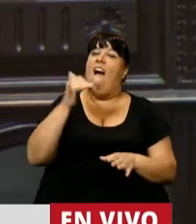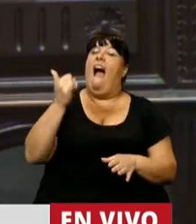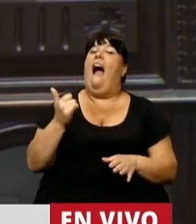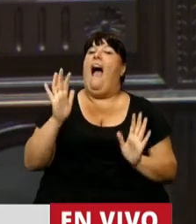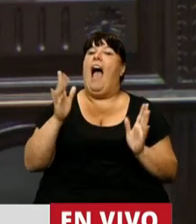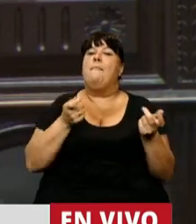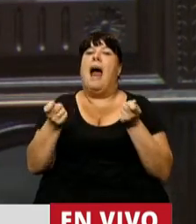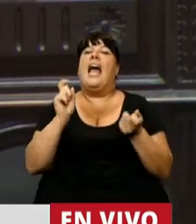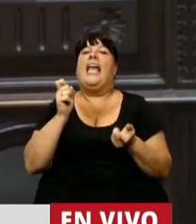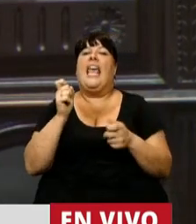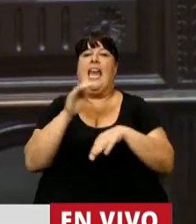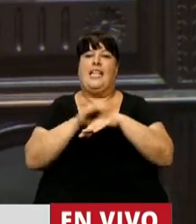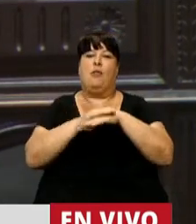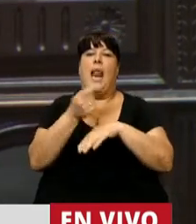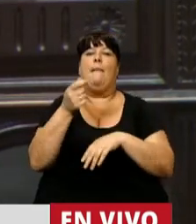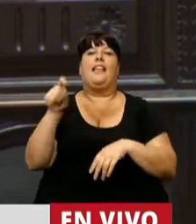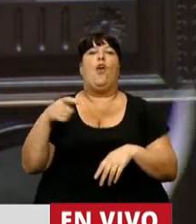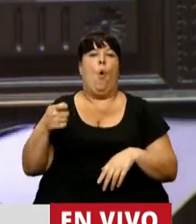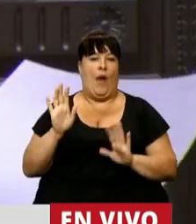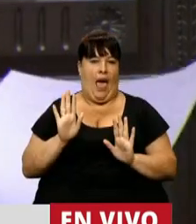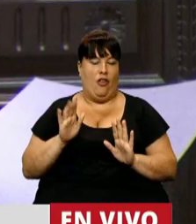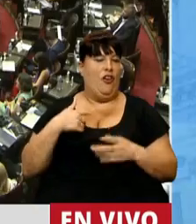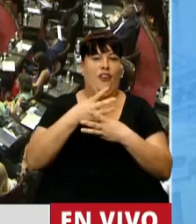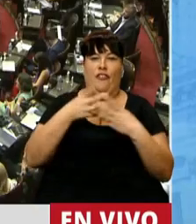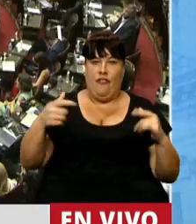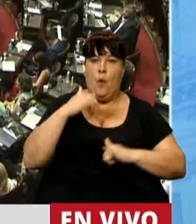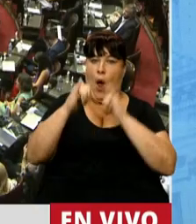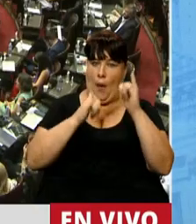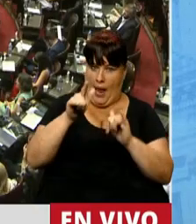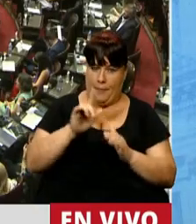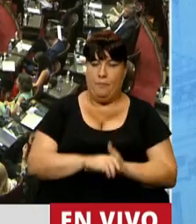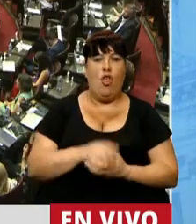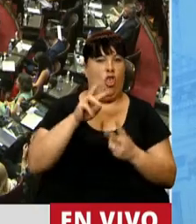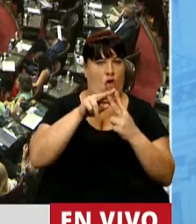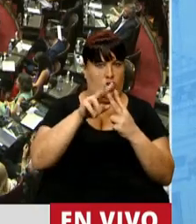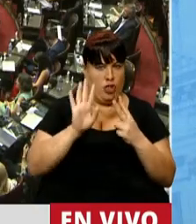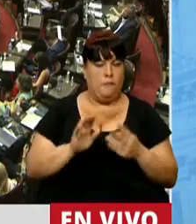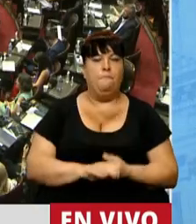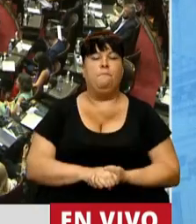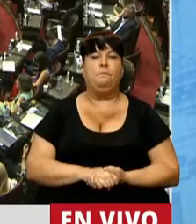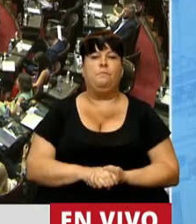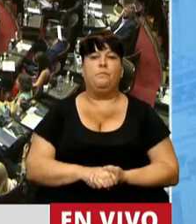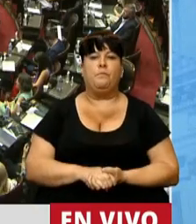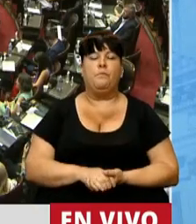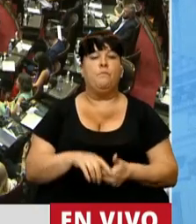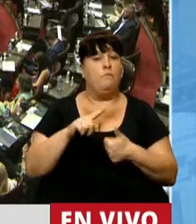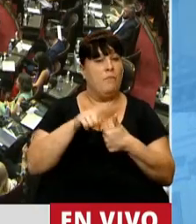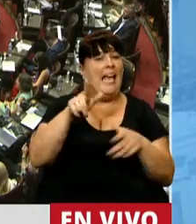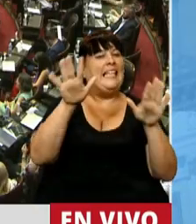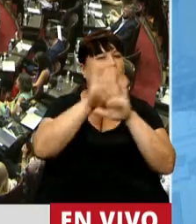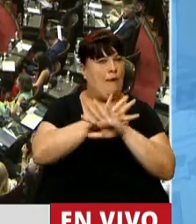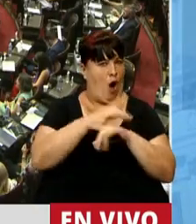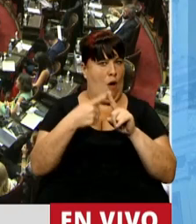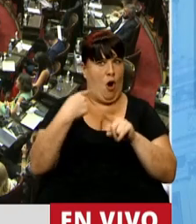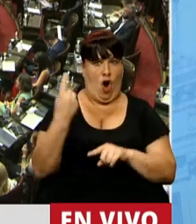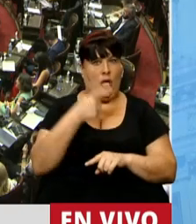el manejo de quién tienen que estar los fondos de jubilación. Presidente, cierro diciendo dos cosas. Se equivocan con